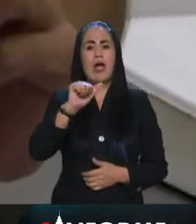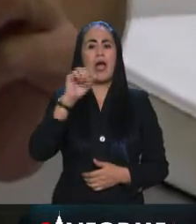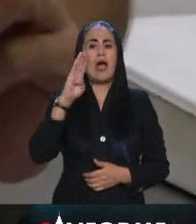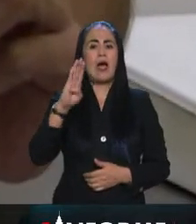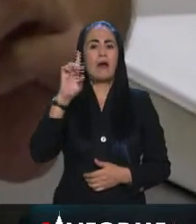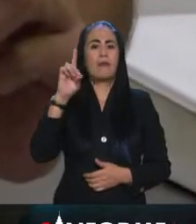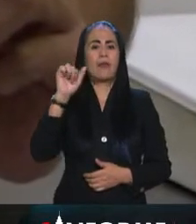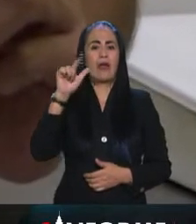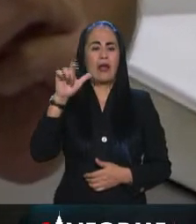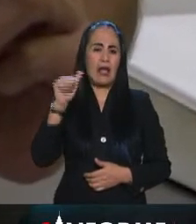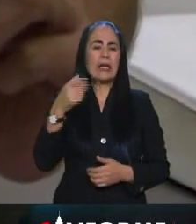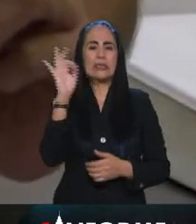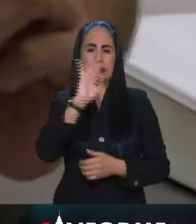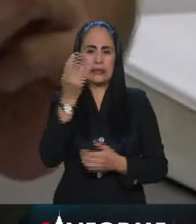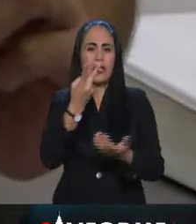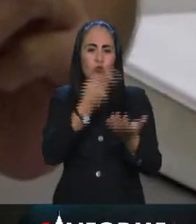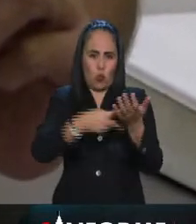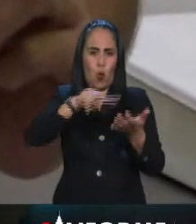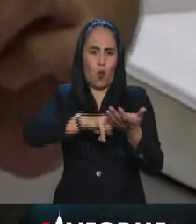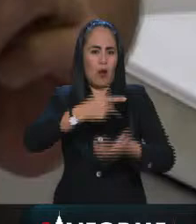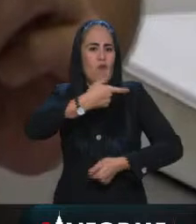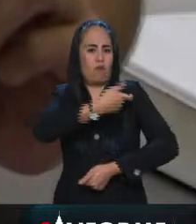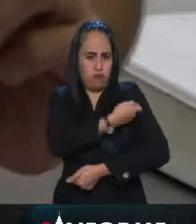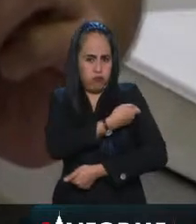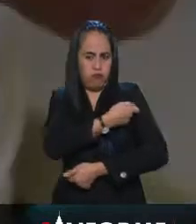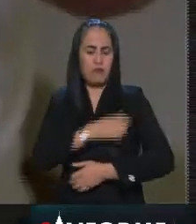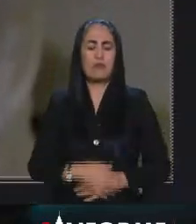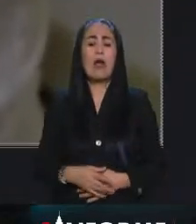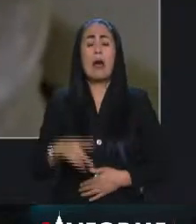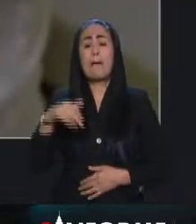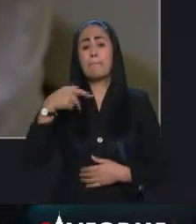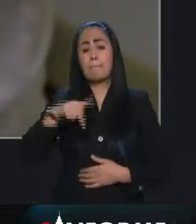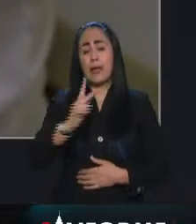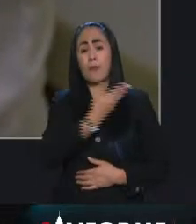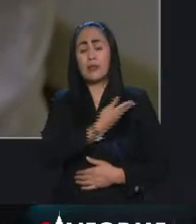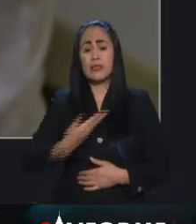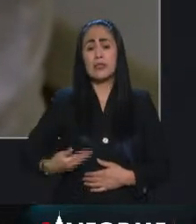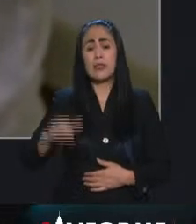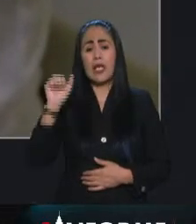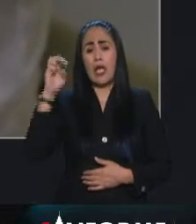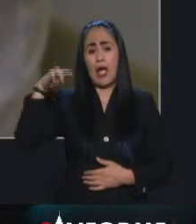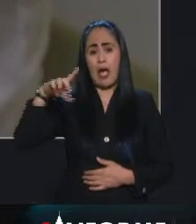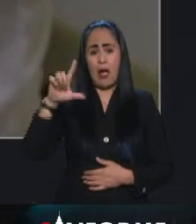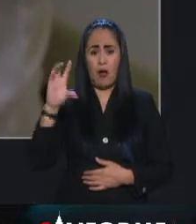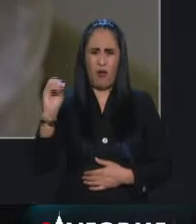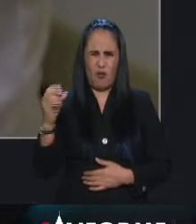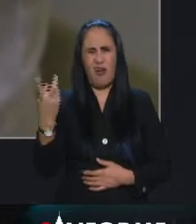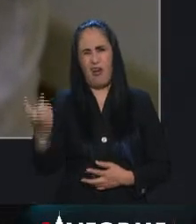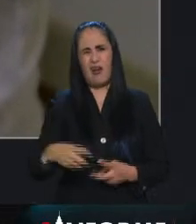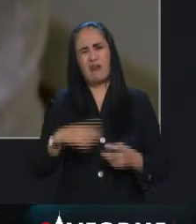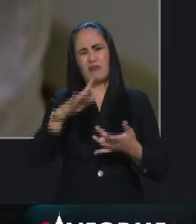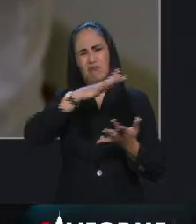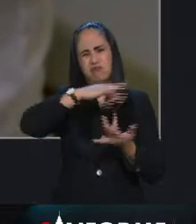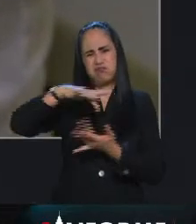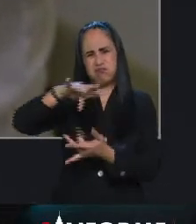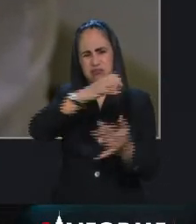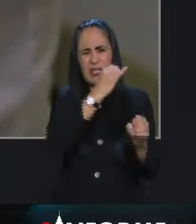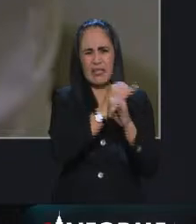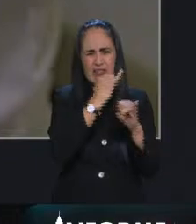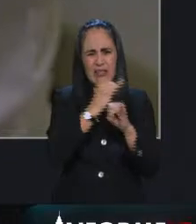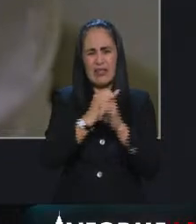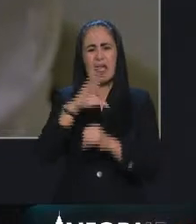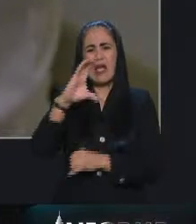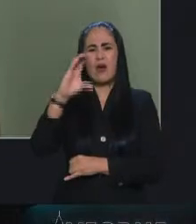refuerzo. Por su parte, el presidente López Obrador criticó la polémica que surgió en redes luego de que la Cofeprisa probara esta